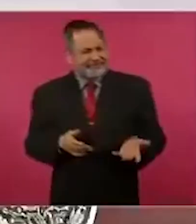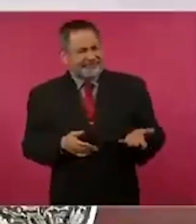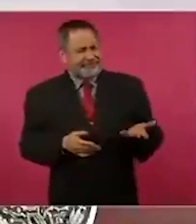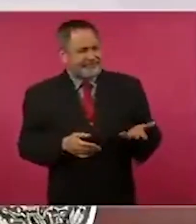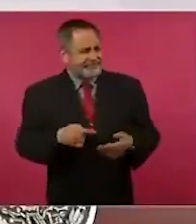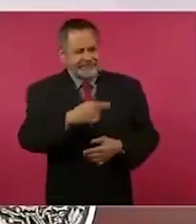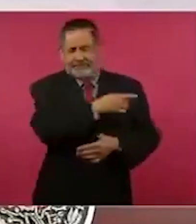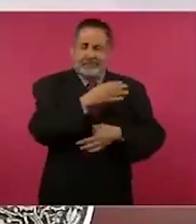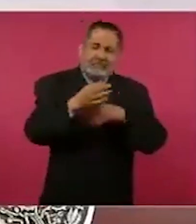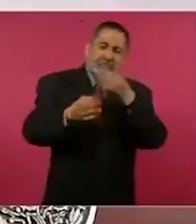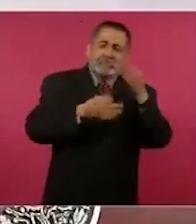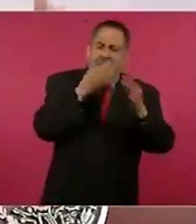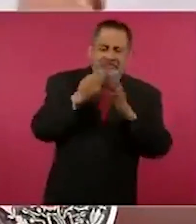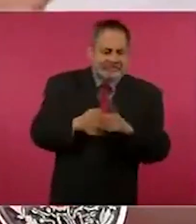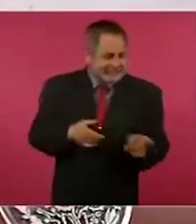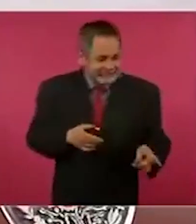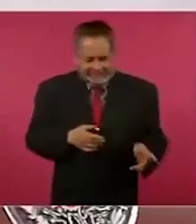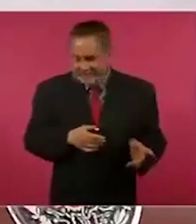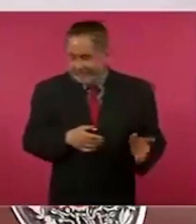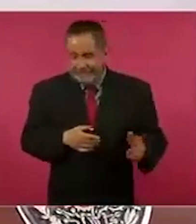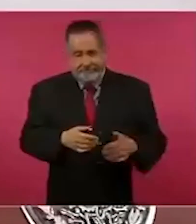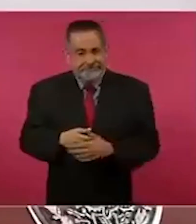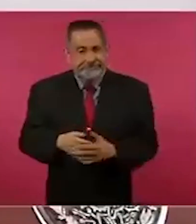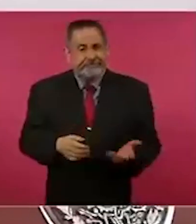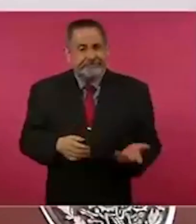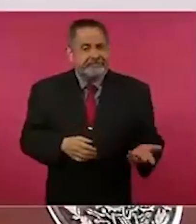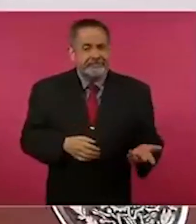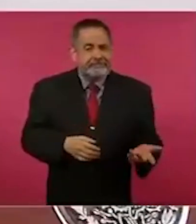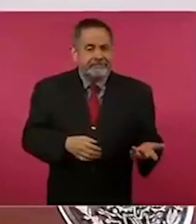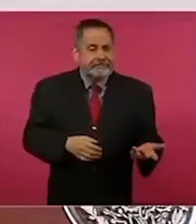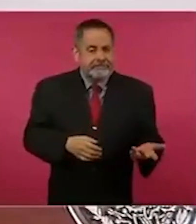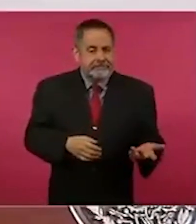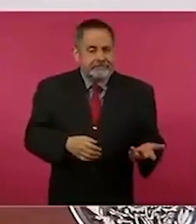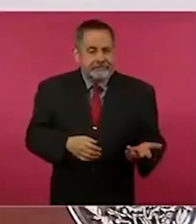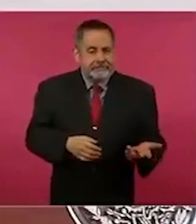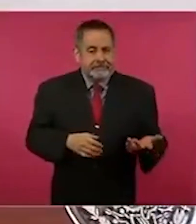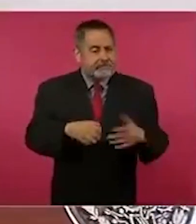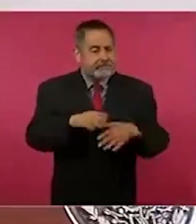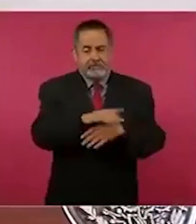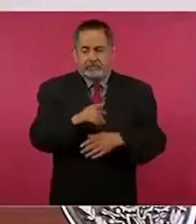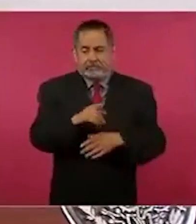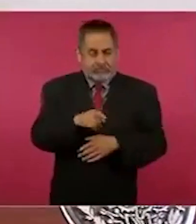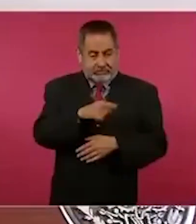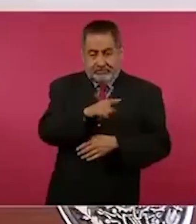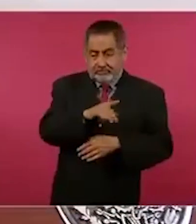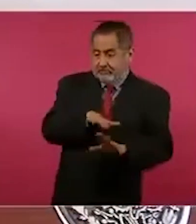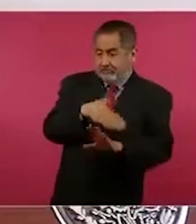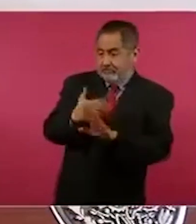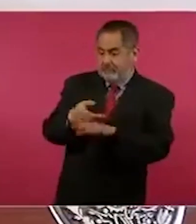pero que dice, refiriéndose a la virtual candidata,